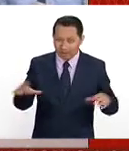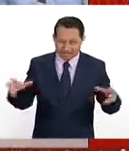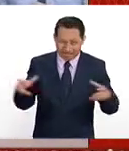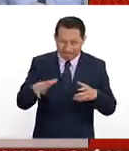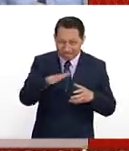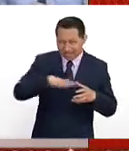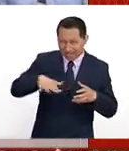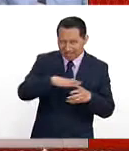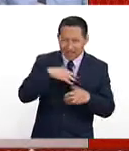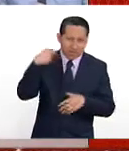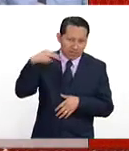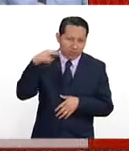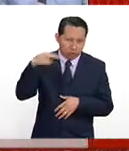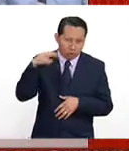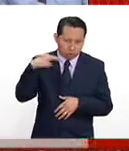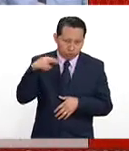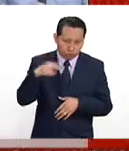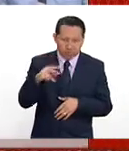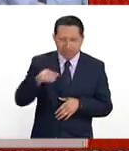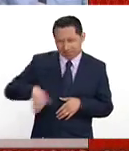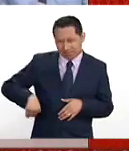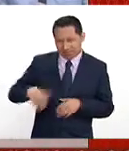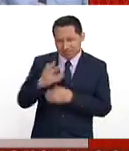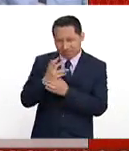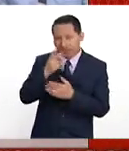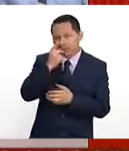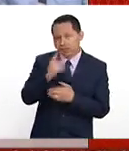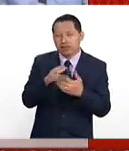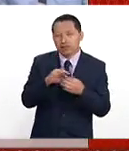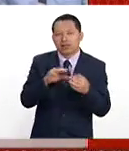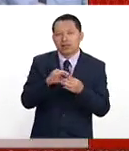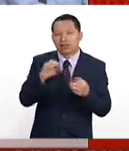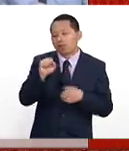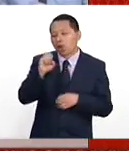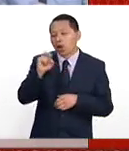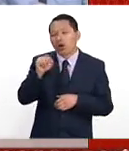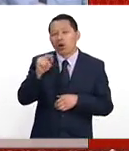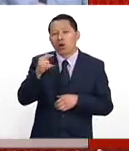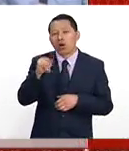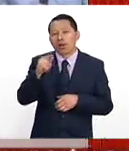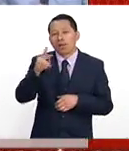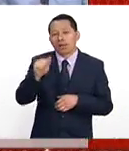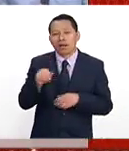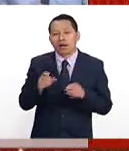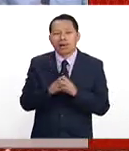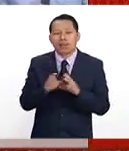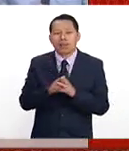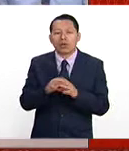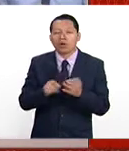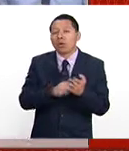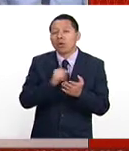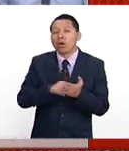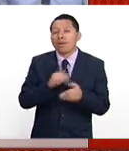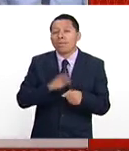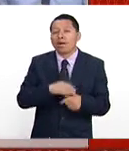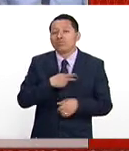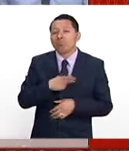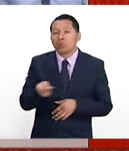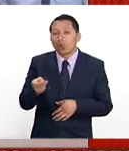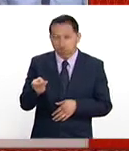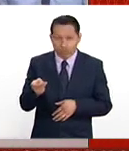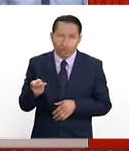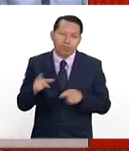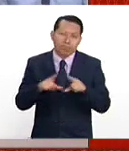zona de Veracruz. Ustedes mencionaban lo que significa la Zongólica, precisamente una de las zonas más pobres